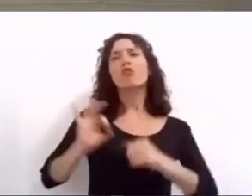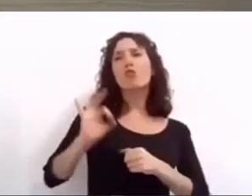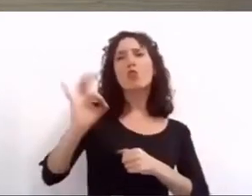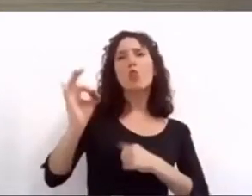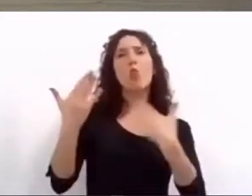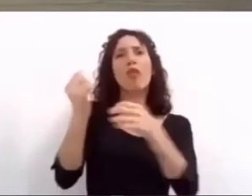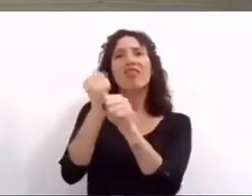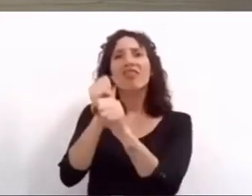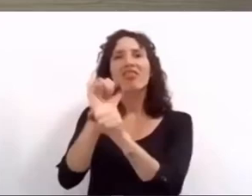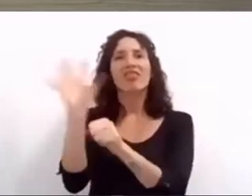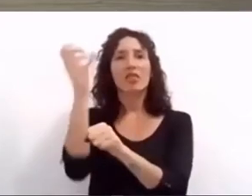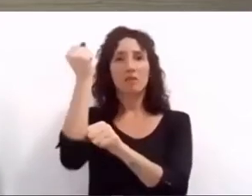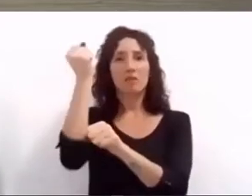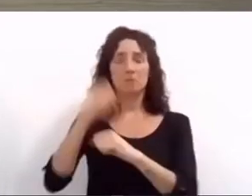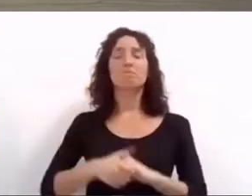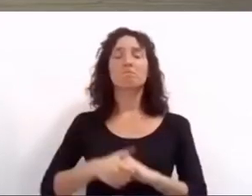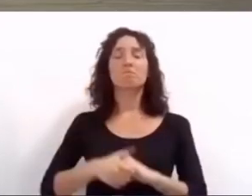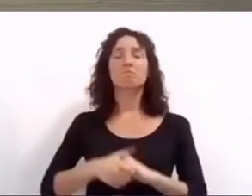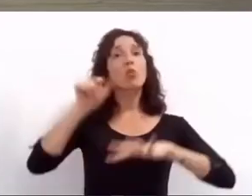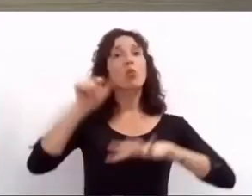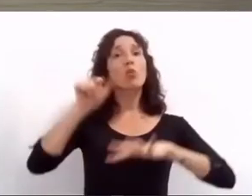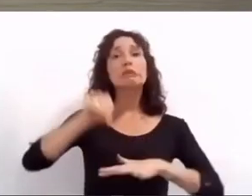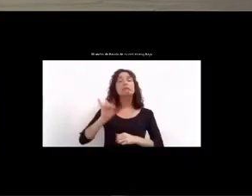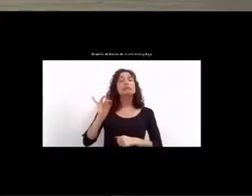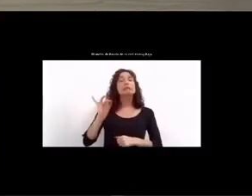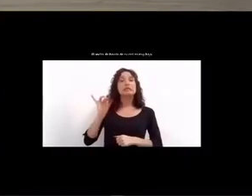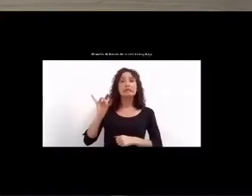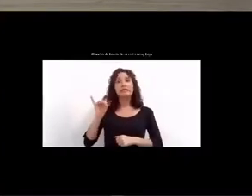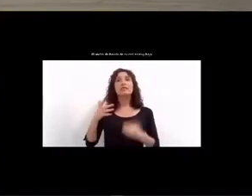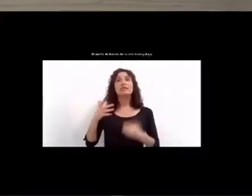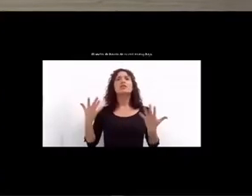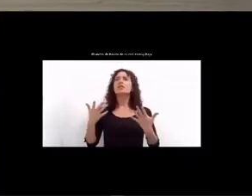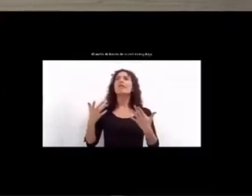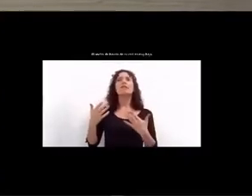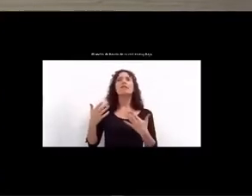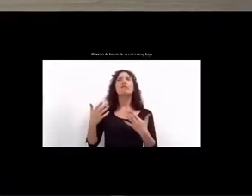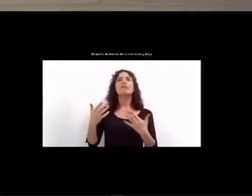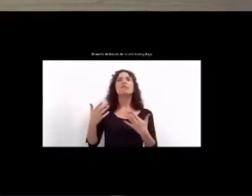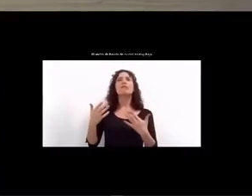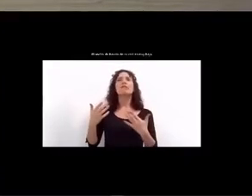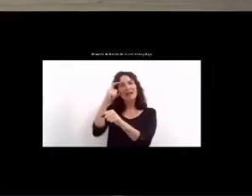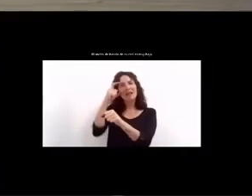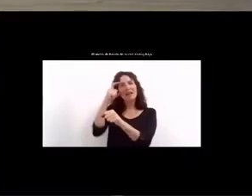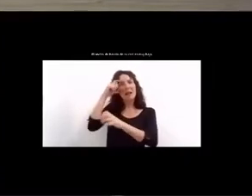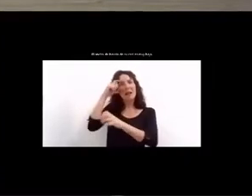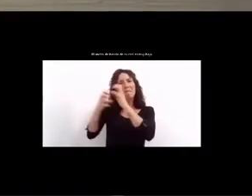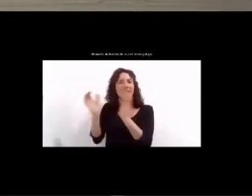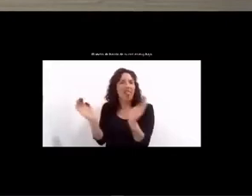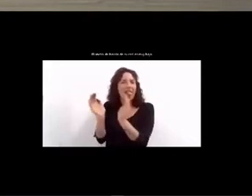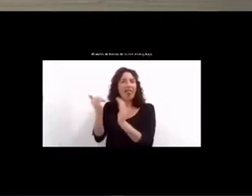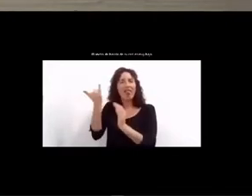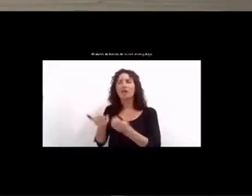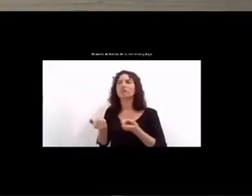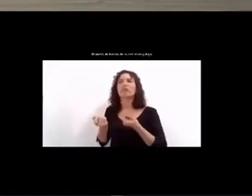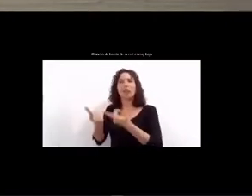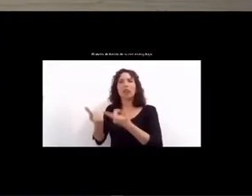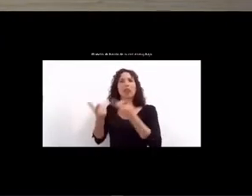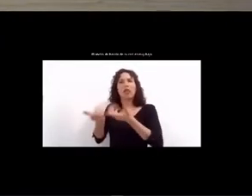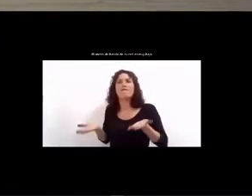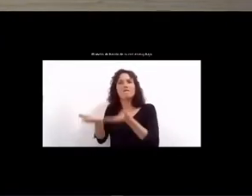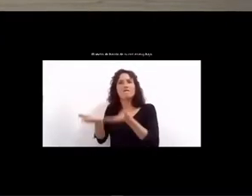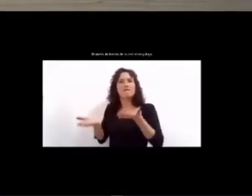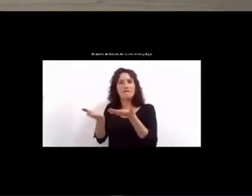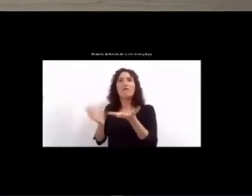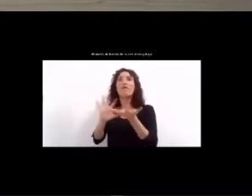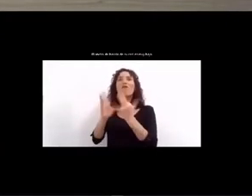momentos tan duros hay que generar oportunidades para que los productores crezcan y generen una salida laboral rápida y sostenible